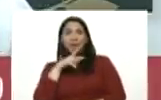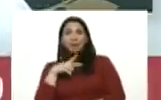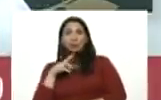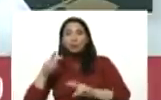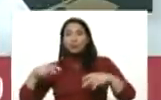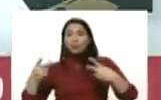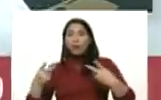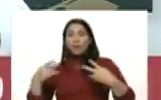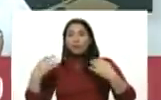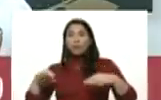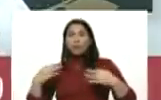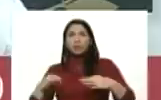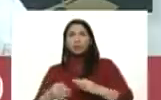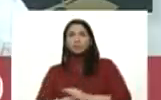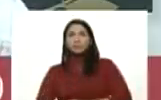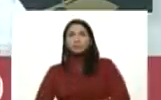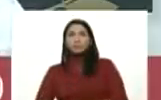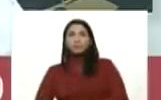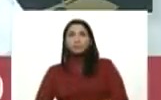nueva normalidad,